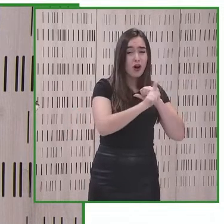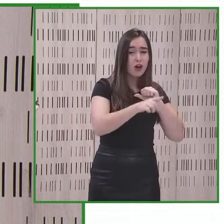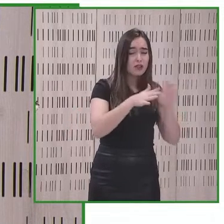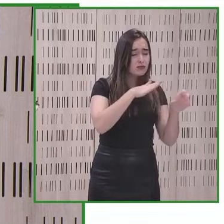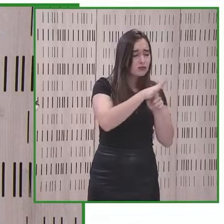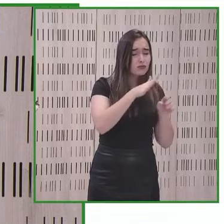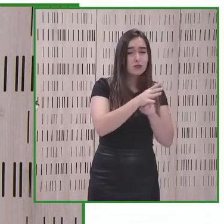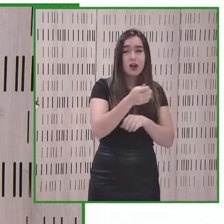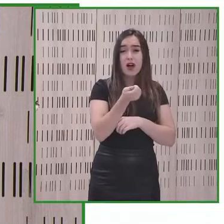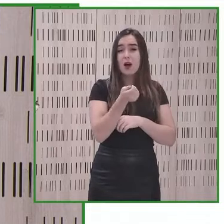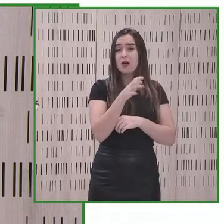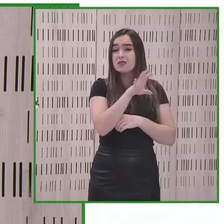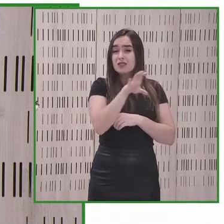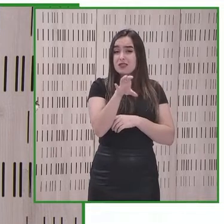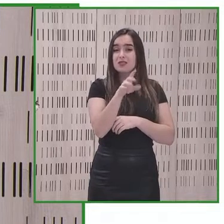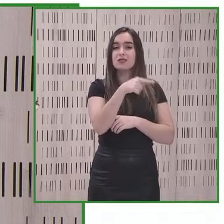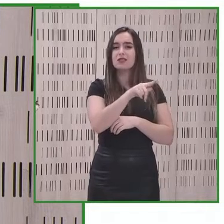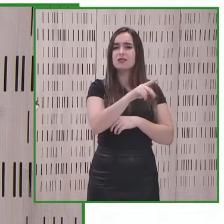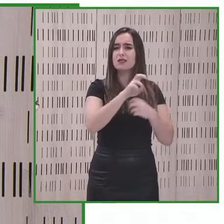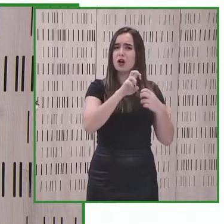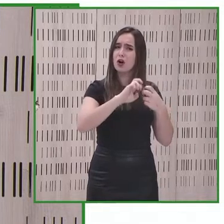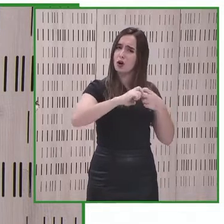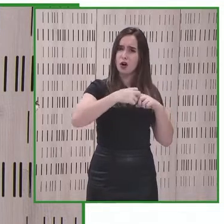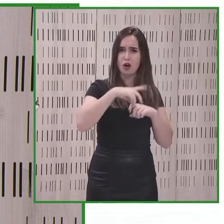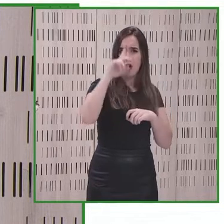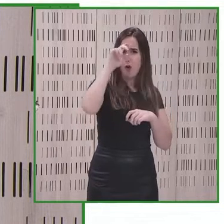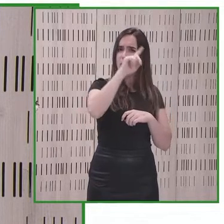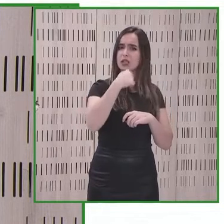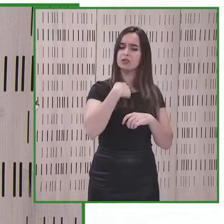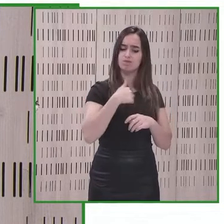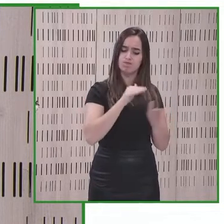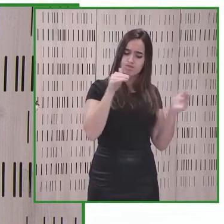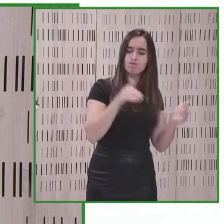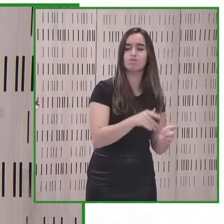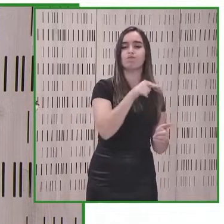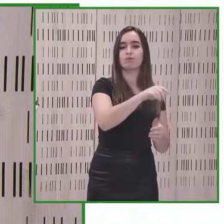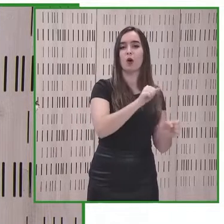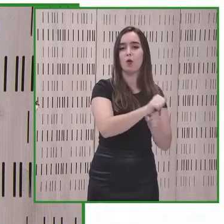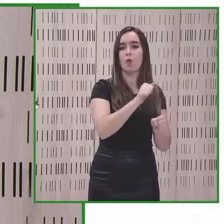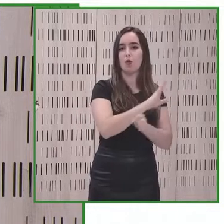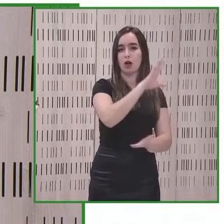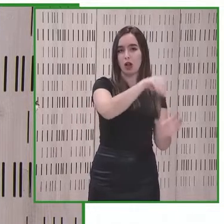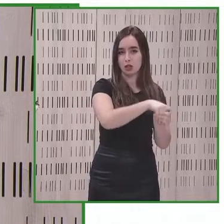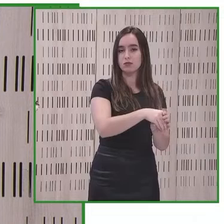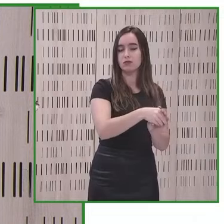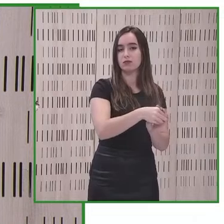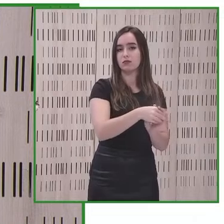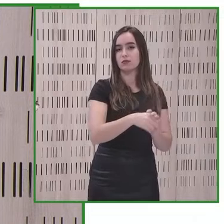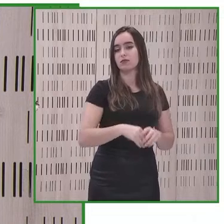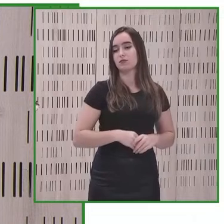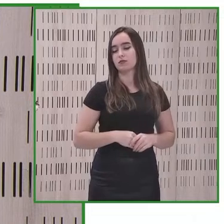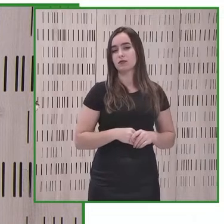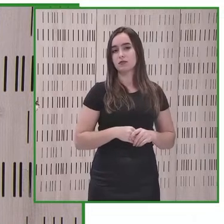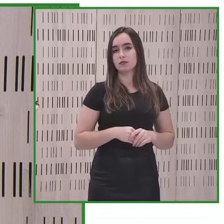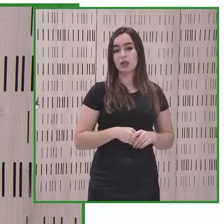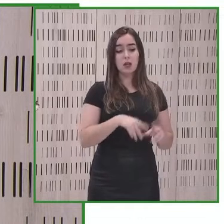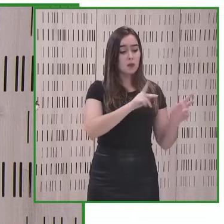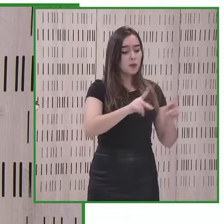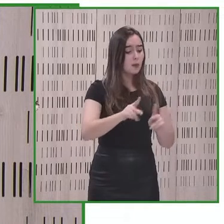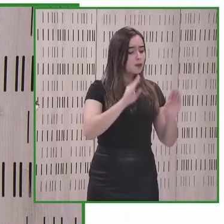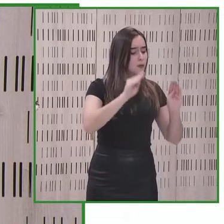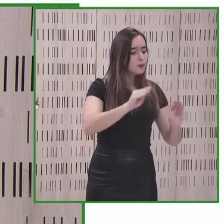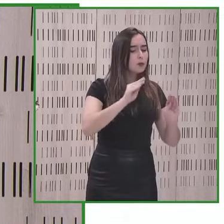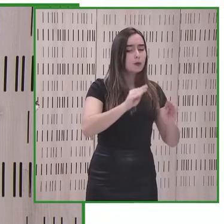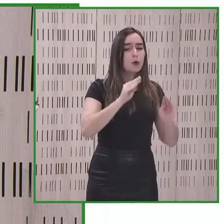complicados en todos estamos con actores locales y con administraciones públicas tratando de formar hoy a personas niños y niñas ciegas para que mañana tengan